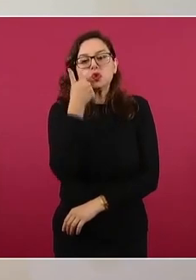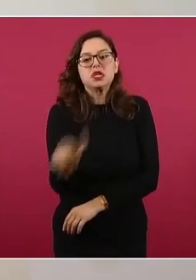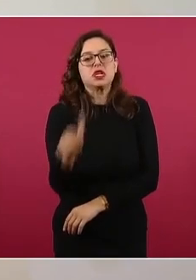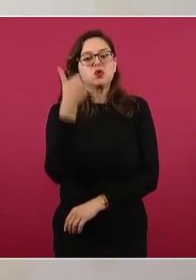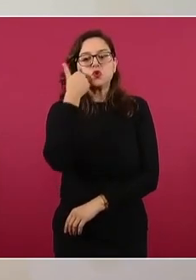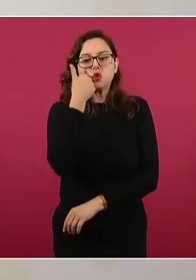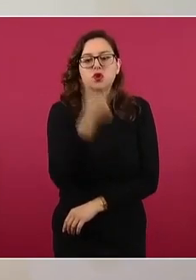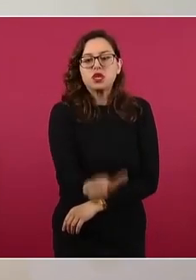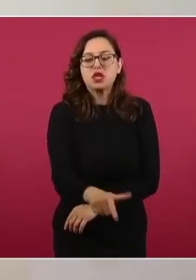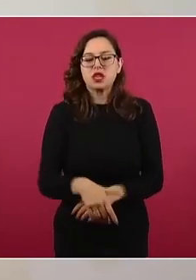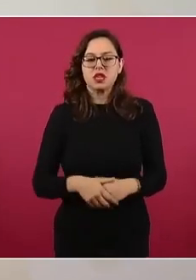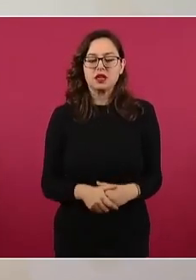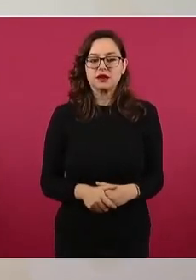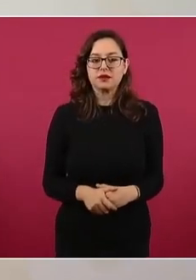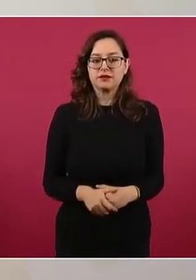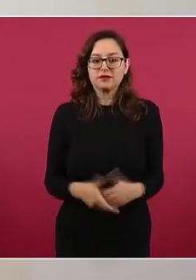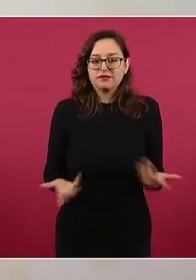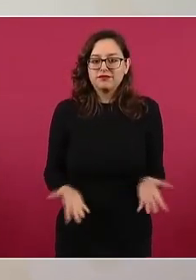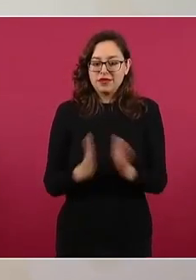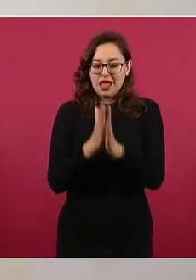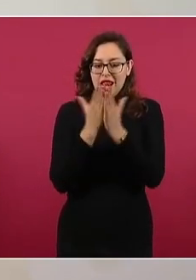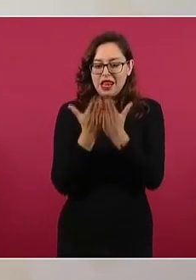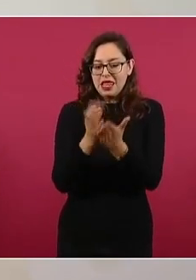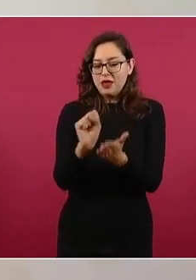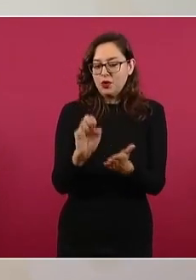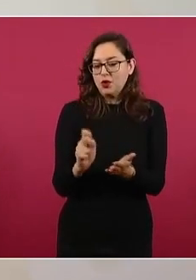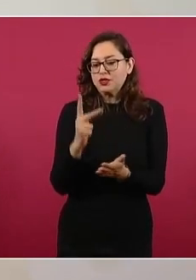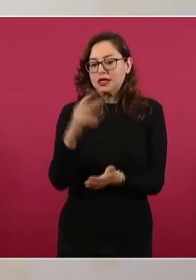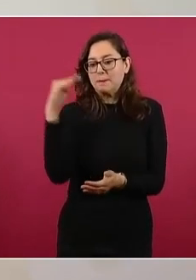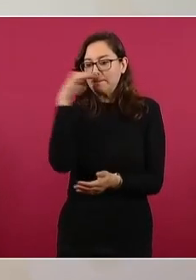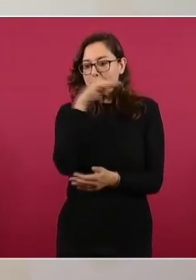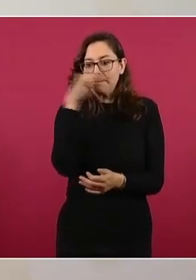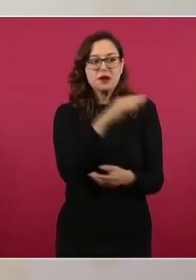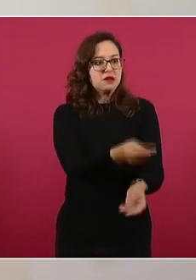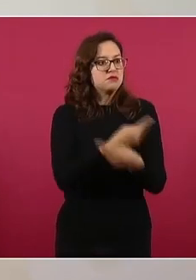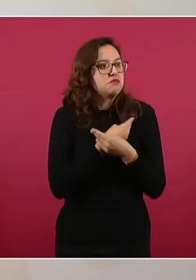que se entregaran los libros de texto